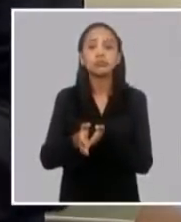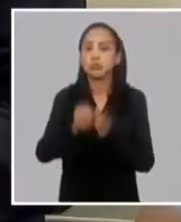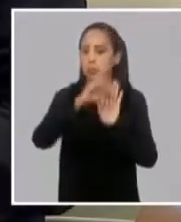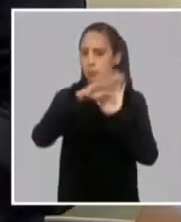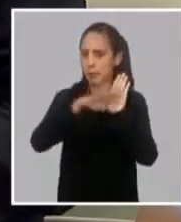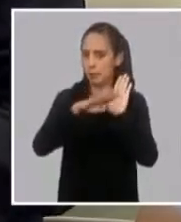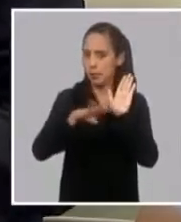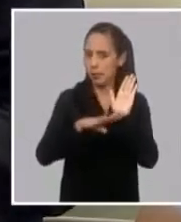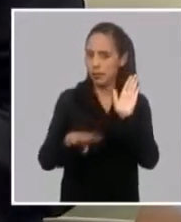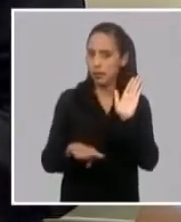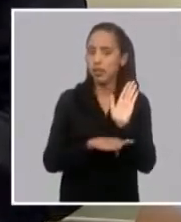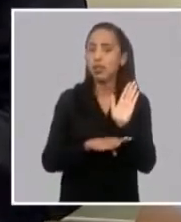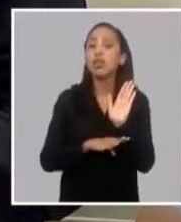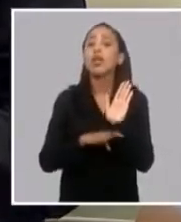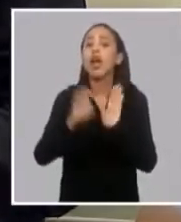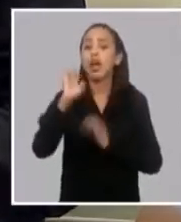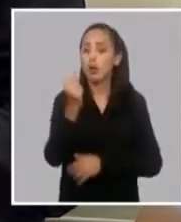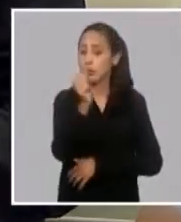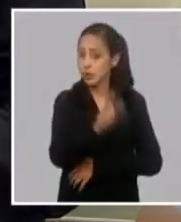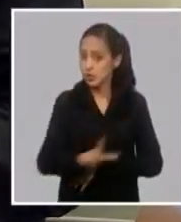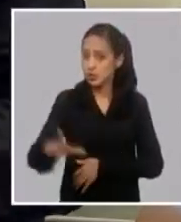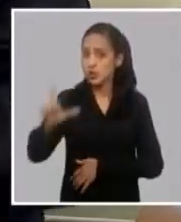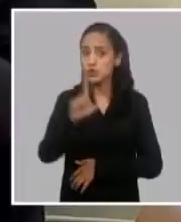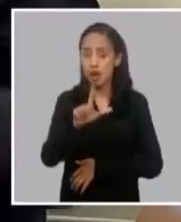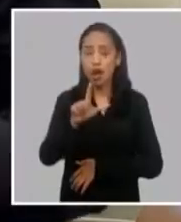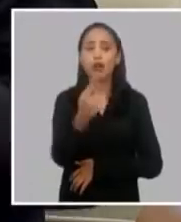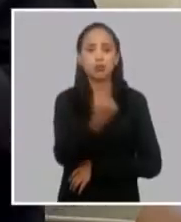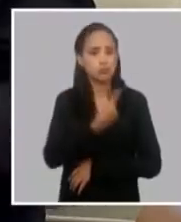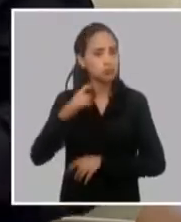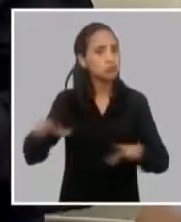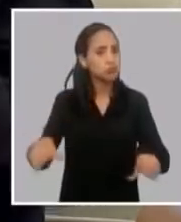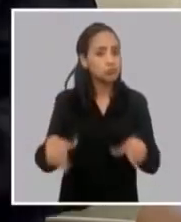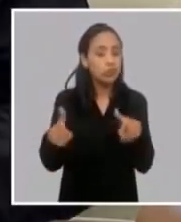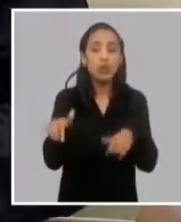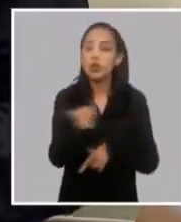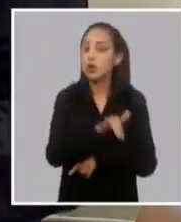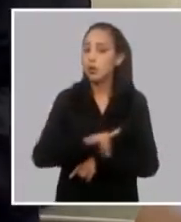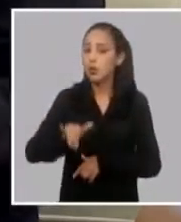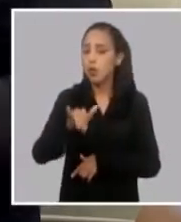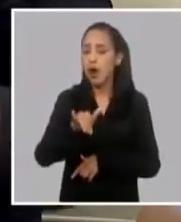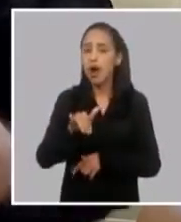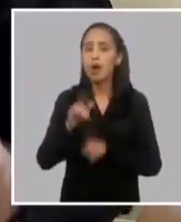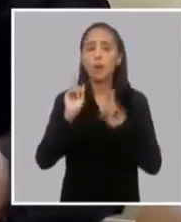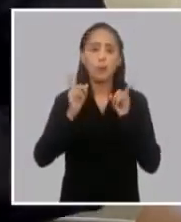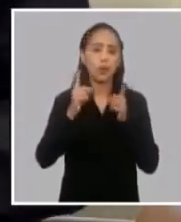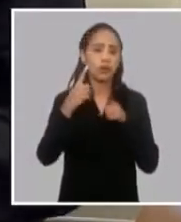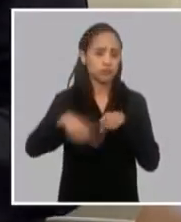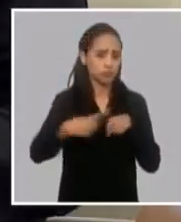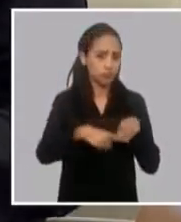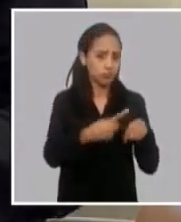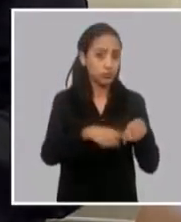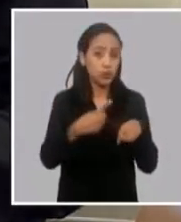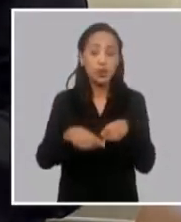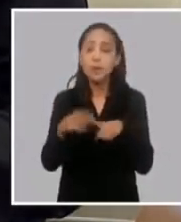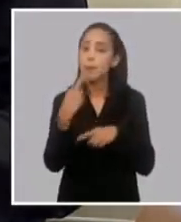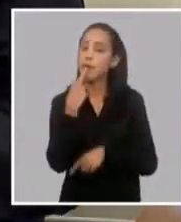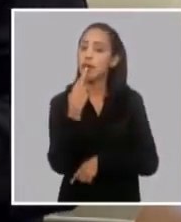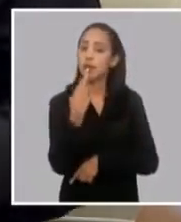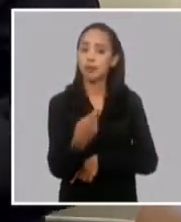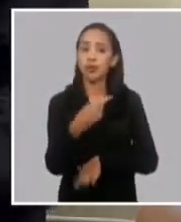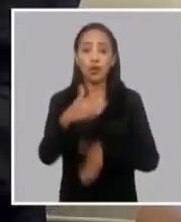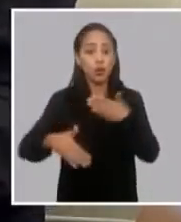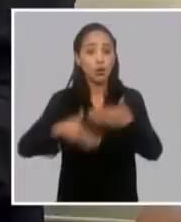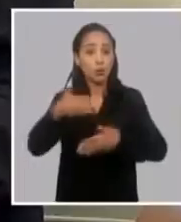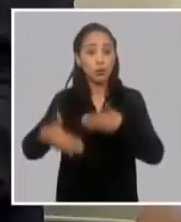estrategia económica y social, continuamos en un grupo de elaboración de políticas y cuestiones que van dando respuesta a todos los